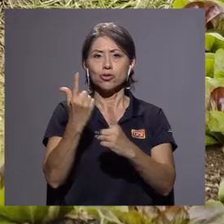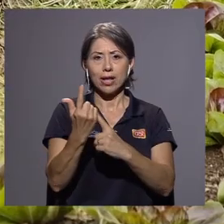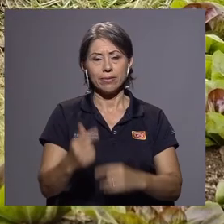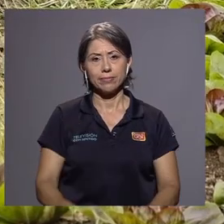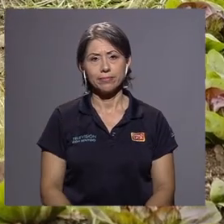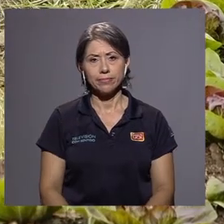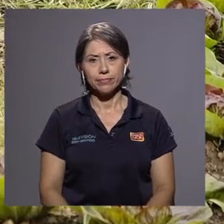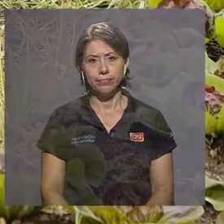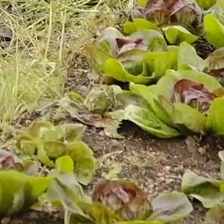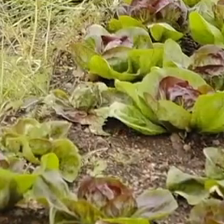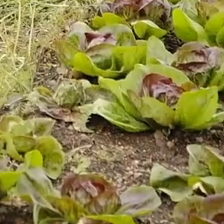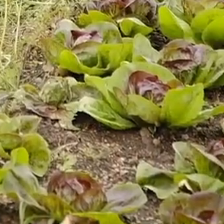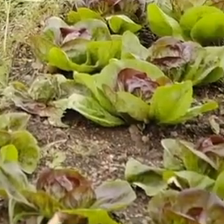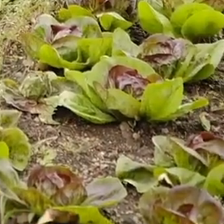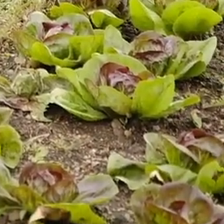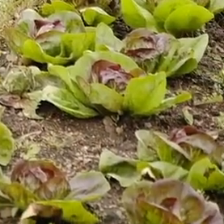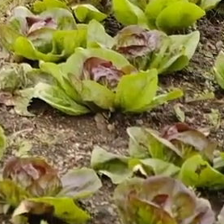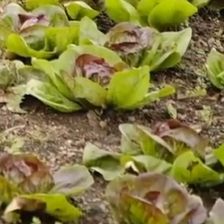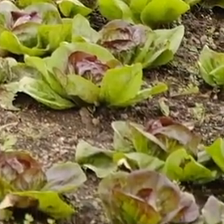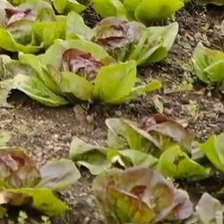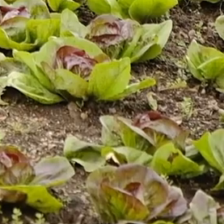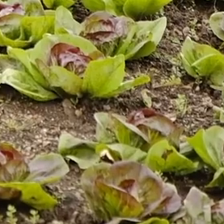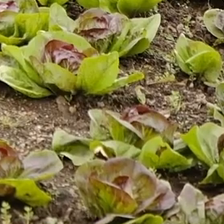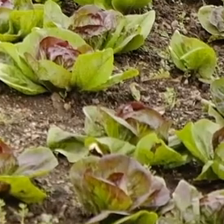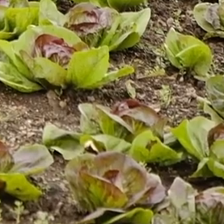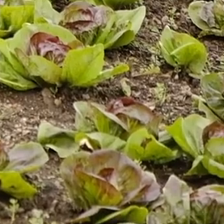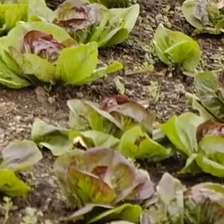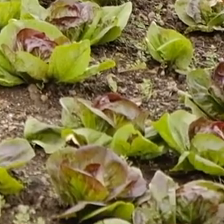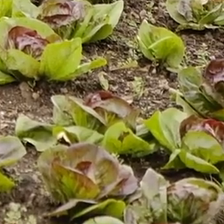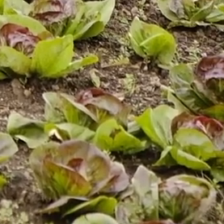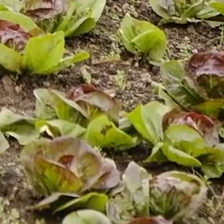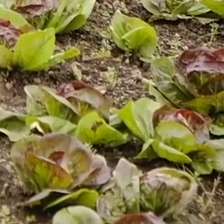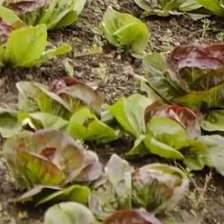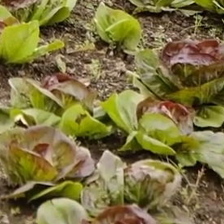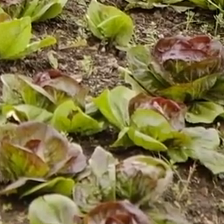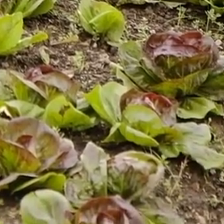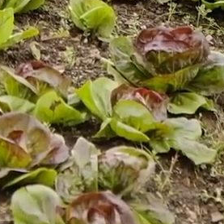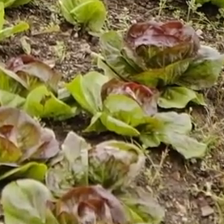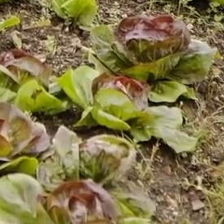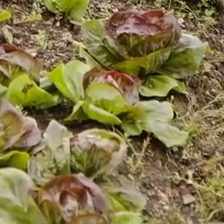Gracias ver el video. Gracias por ver el video.